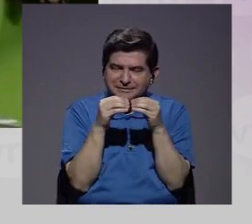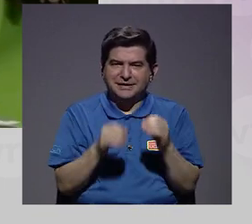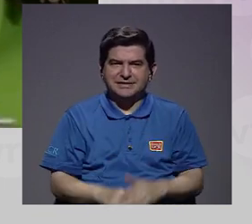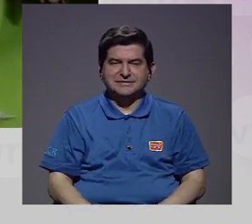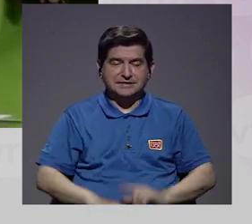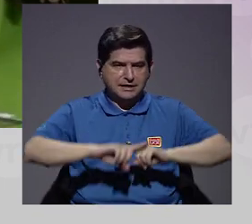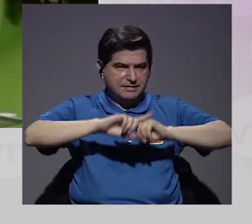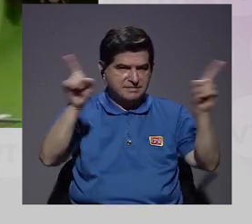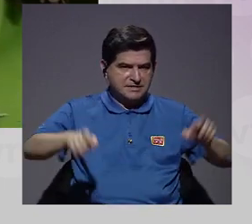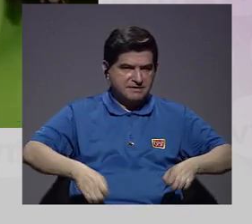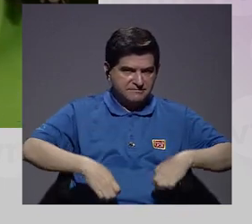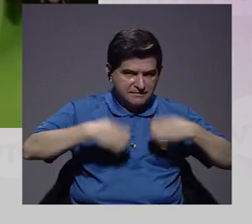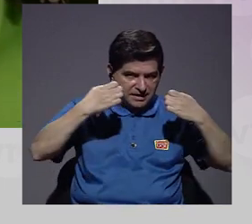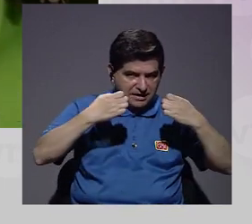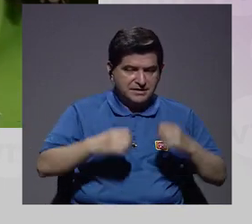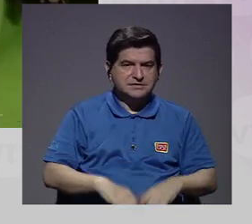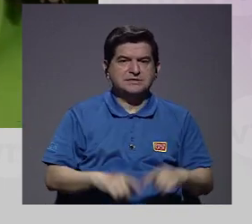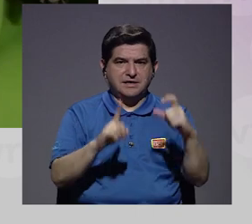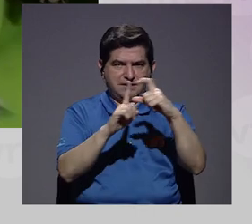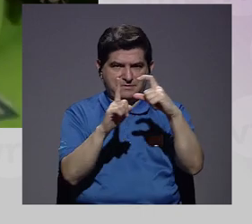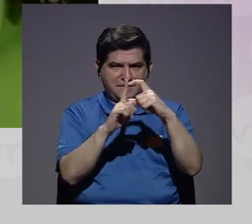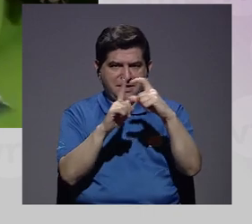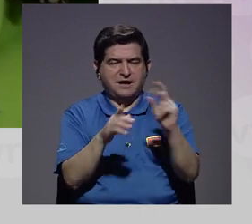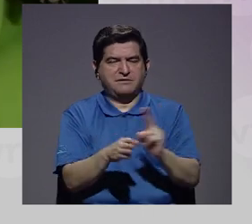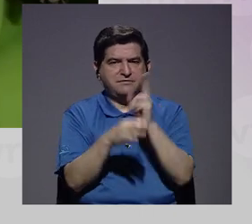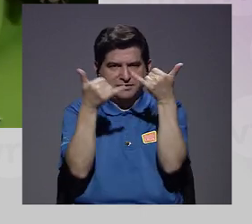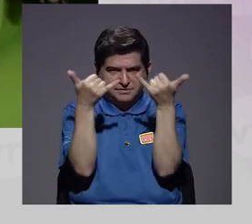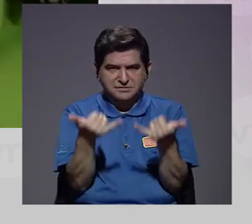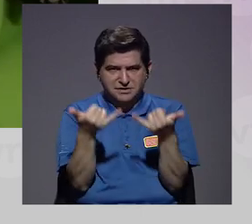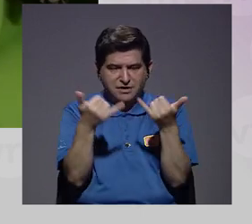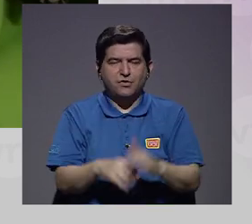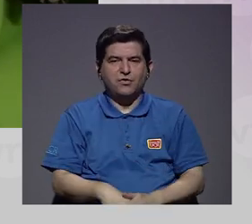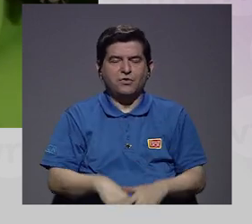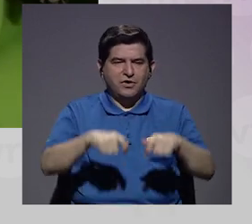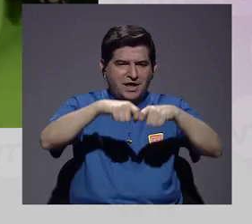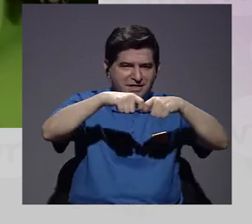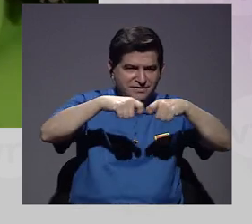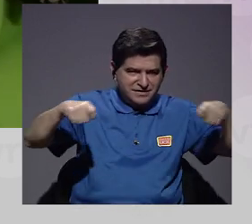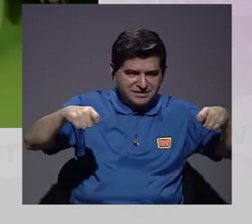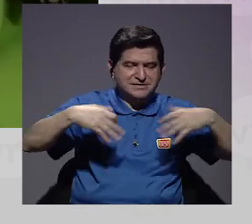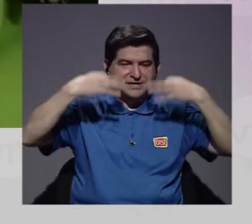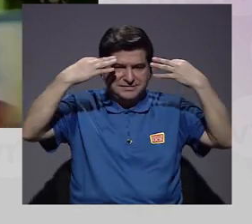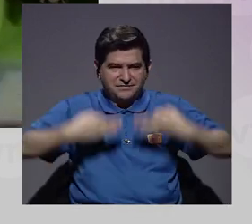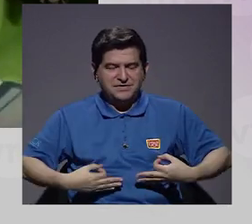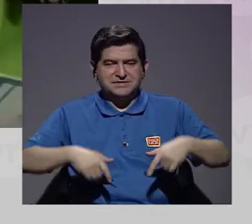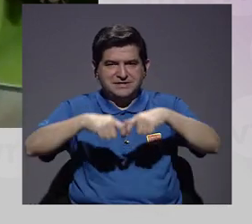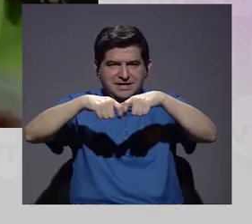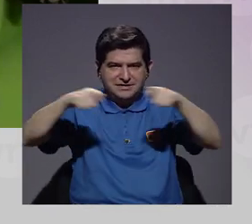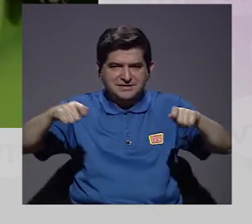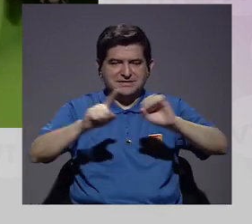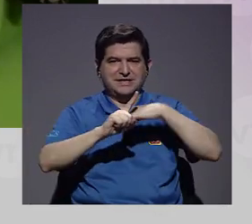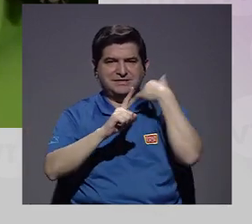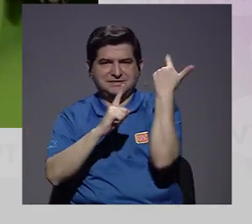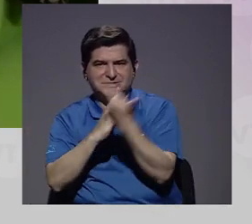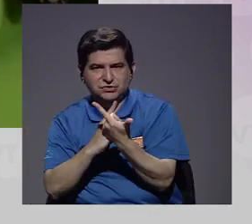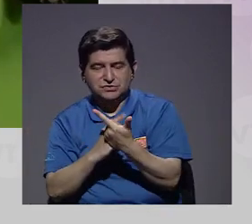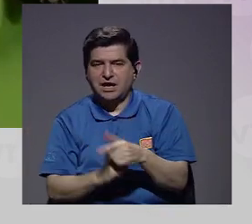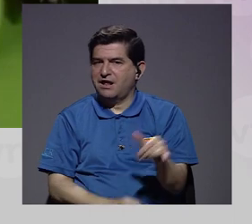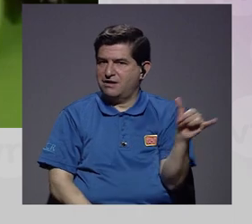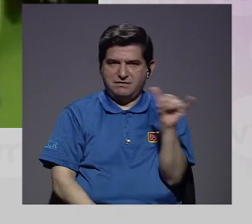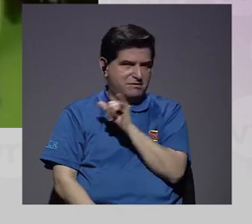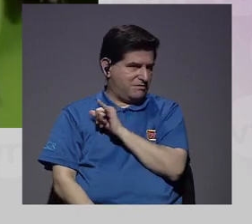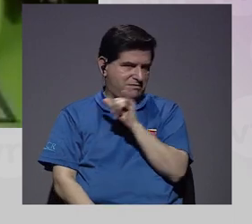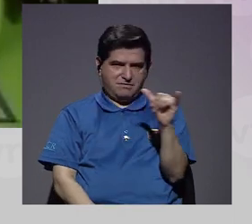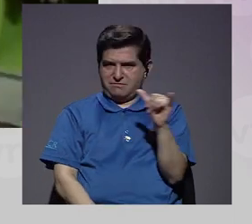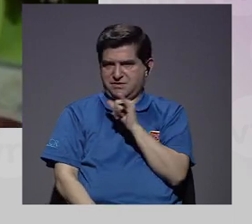¿verdad? Más, qué es esta diferencia entre estos términos que se han estado utilizando entre distanciamiento físico y distanciamiento social,